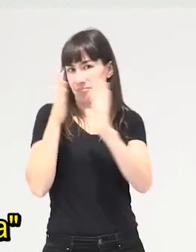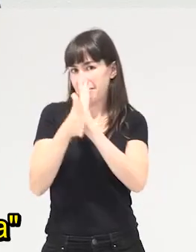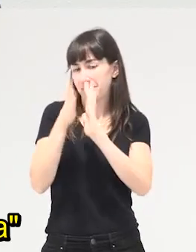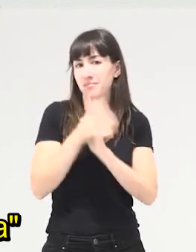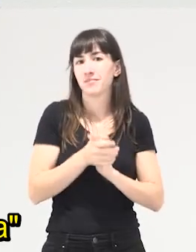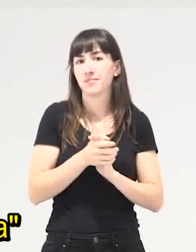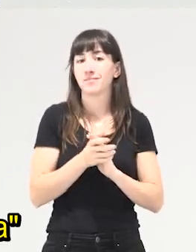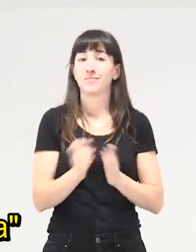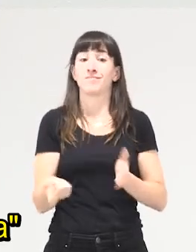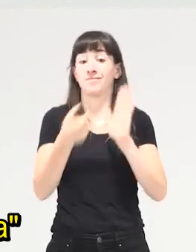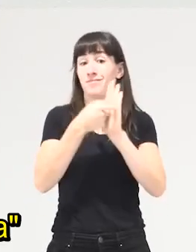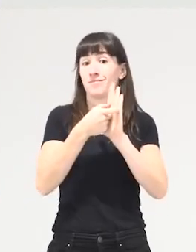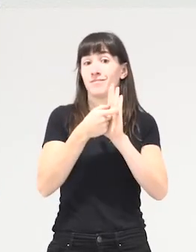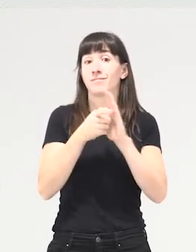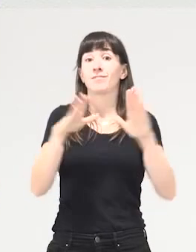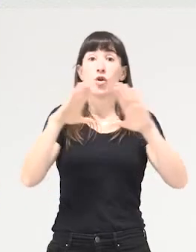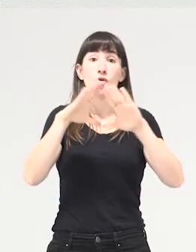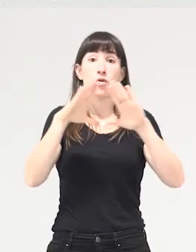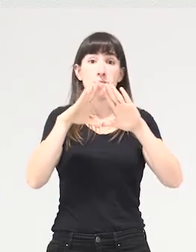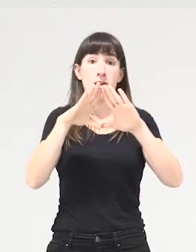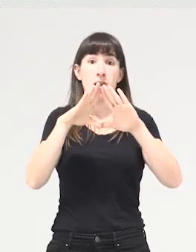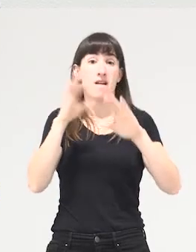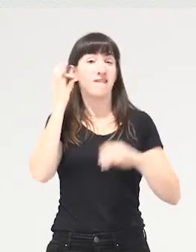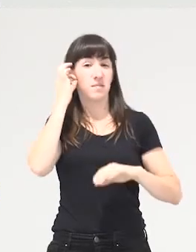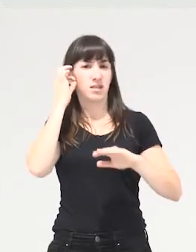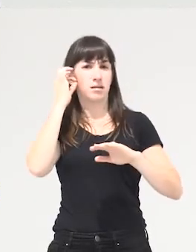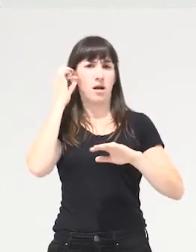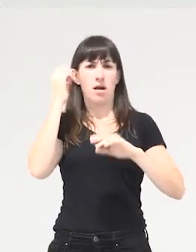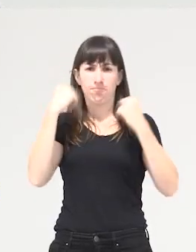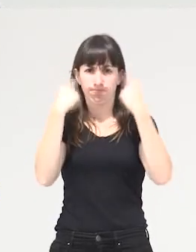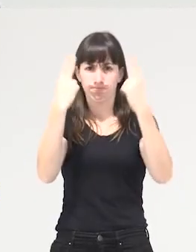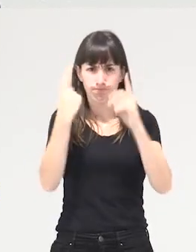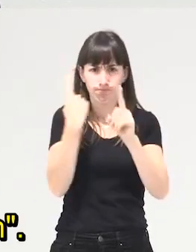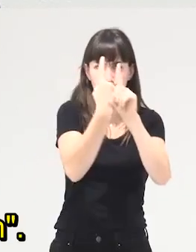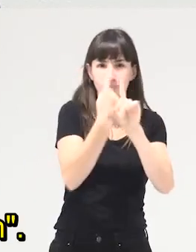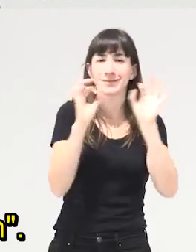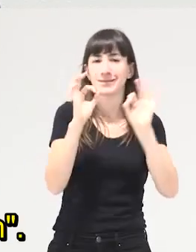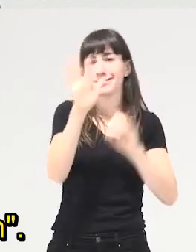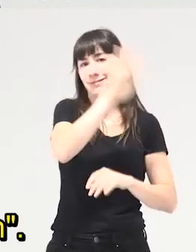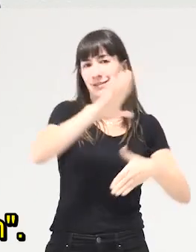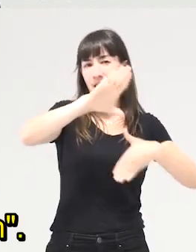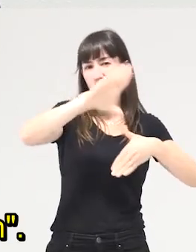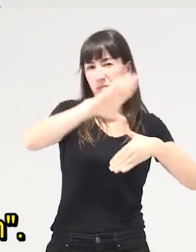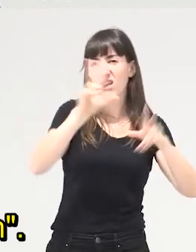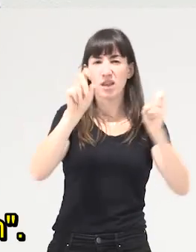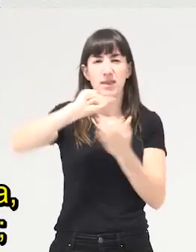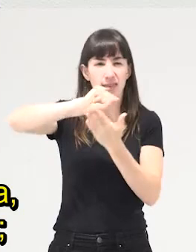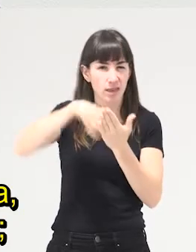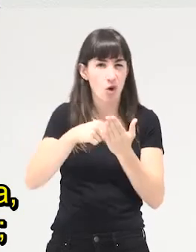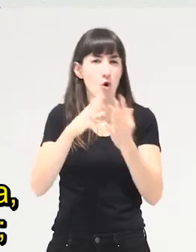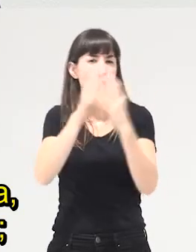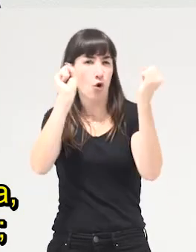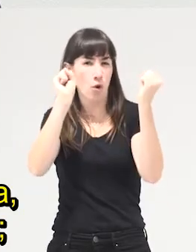su versión feminista de la economía y aprendizajes de las resistencias feministas latinoamericanas de los tratados de comercio e inversión.